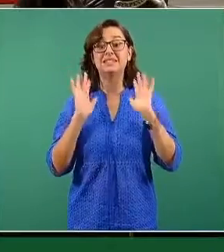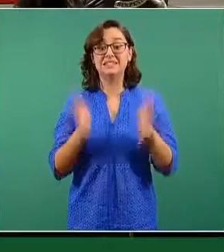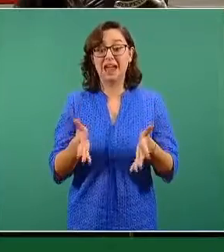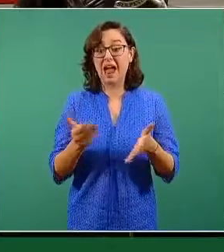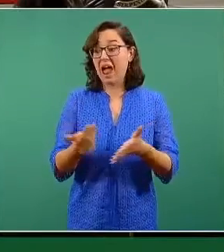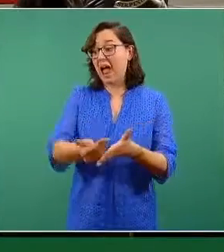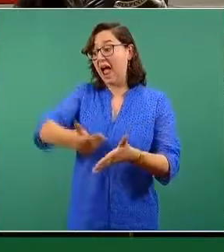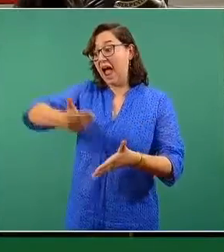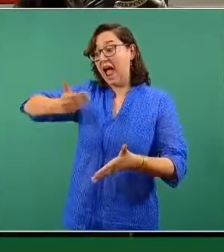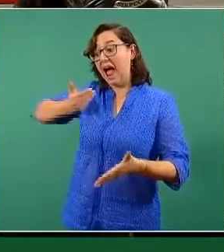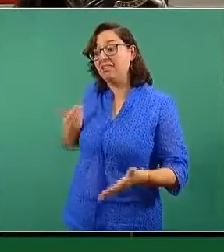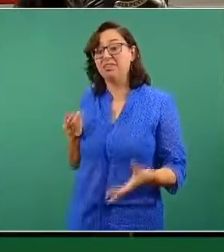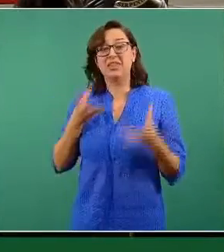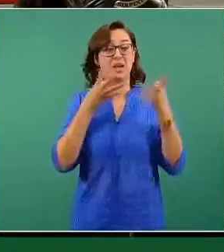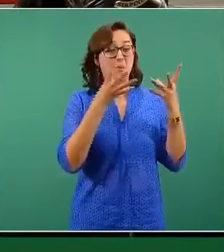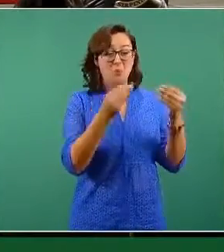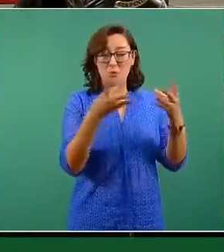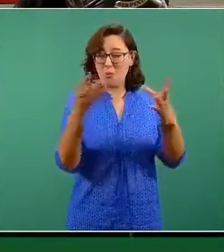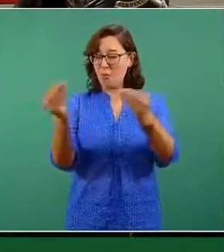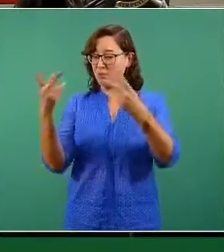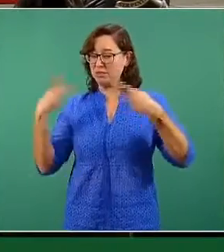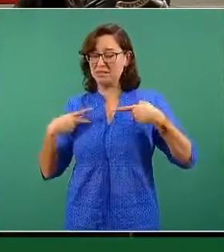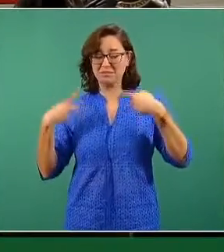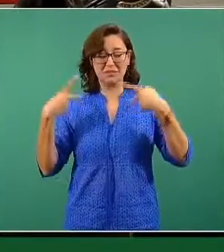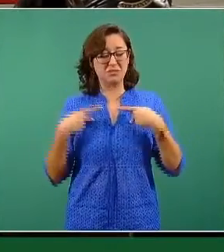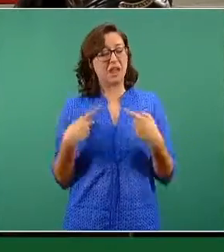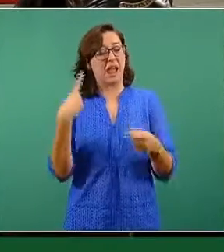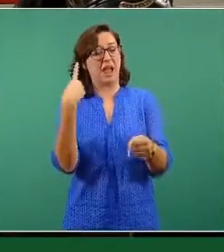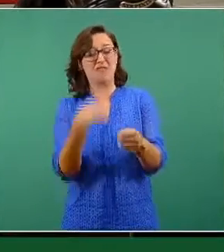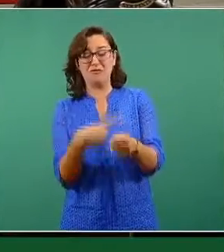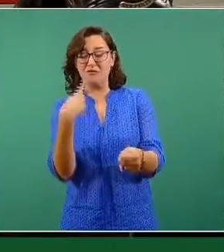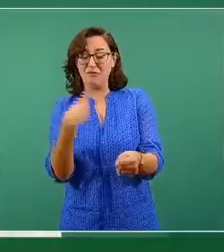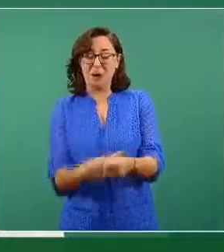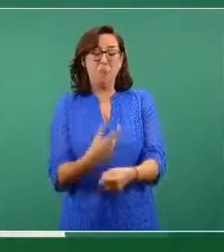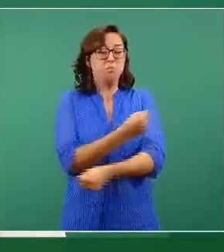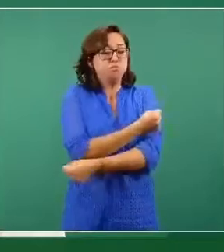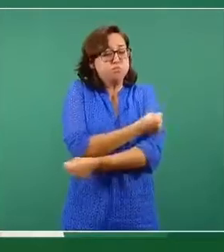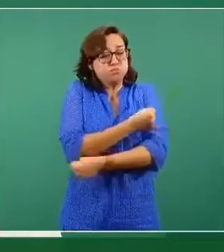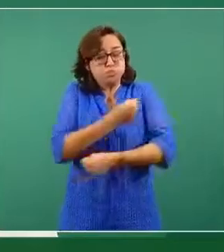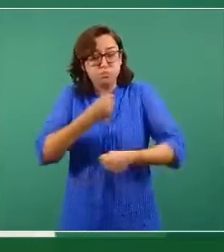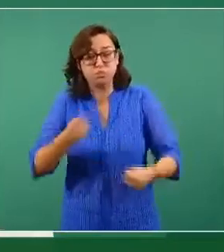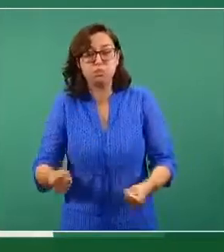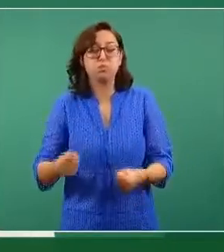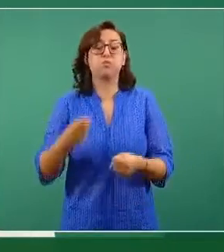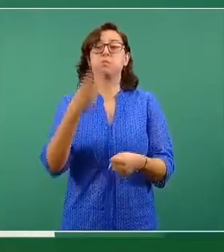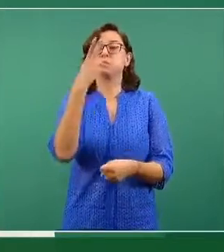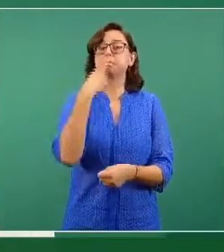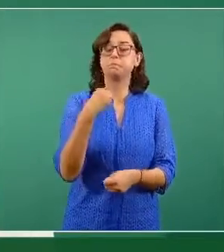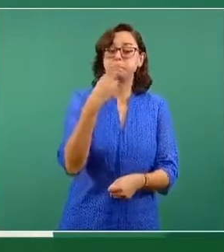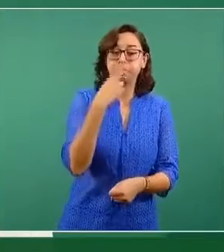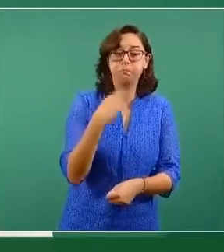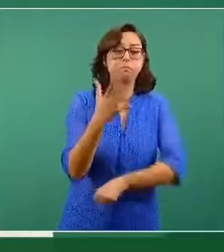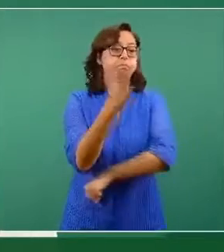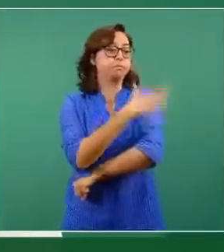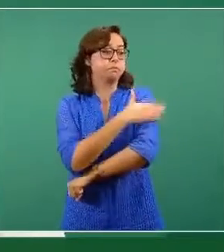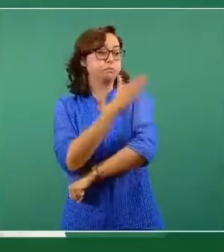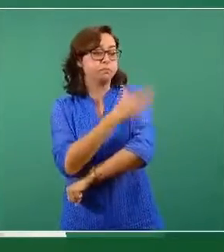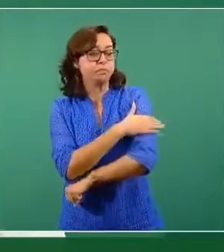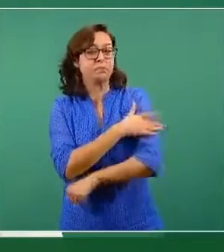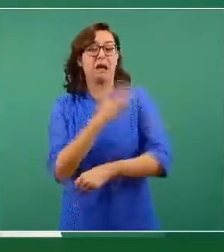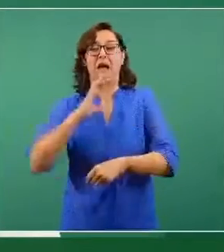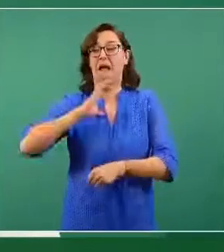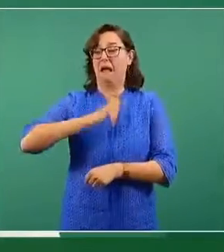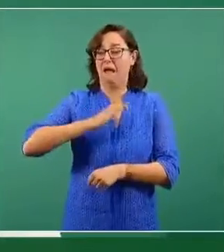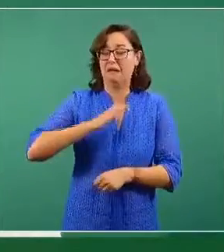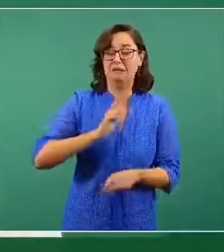sobrepeso, diabetes, hipertensión, múltiples cánceres, que padece México desde mediados de los años 80 y que